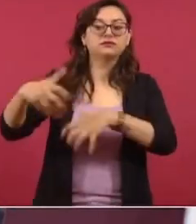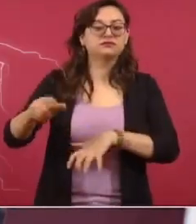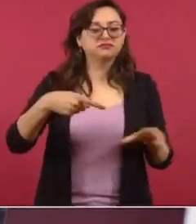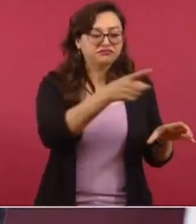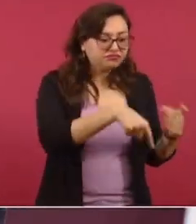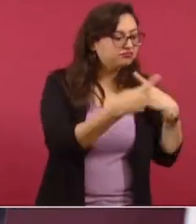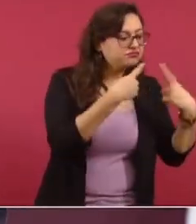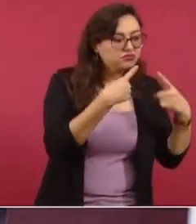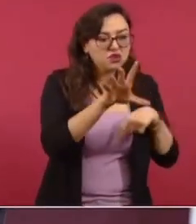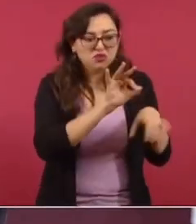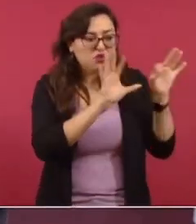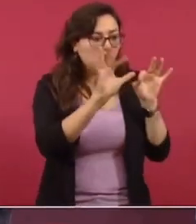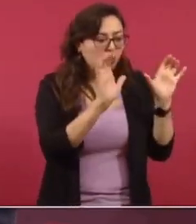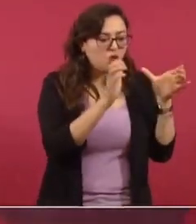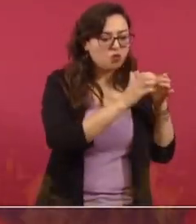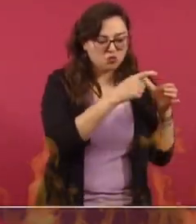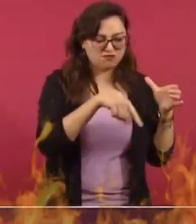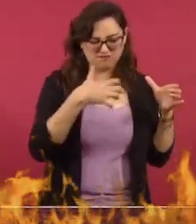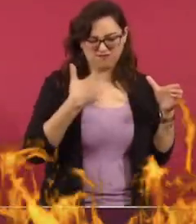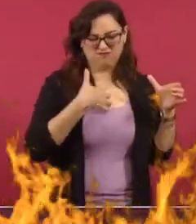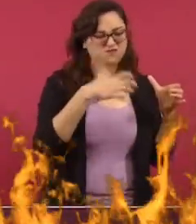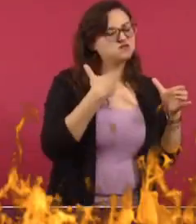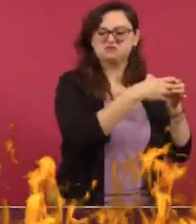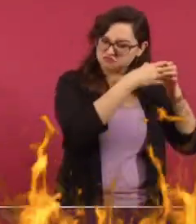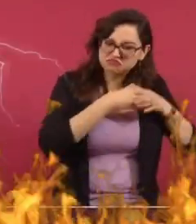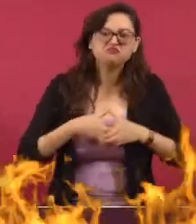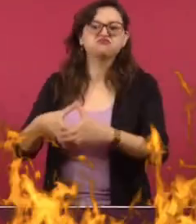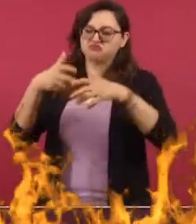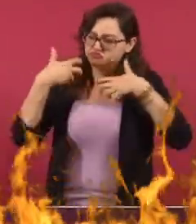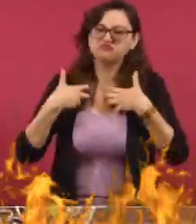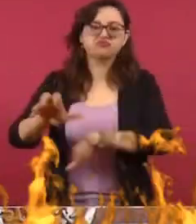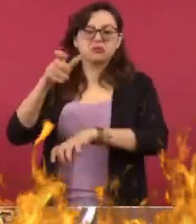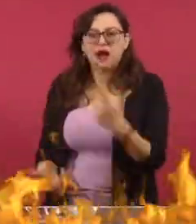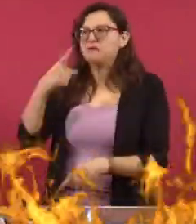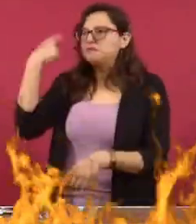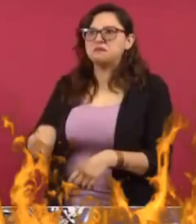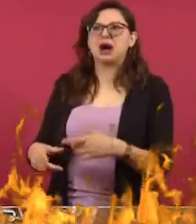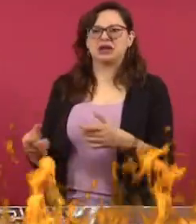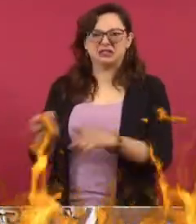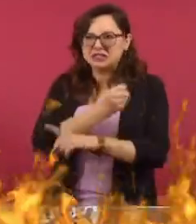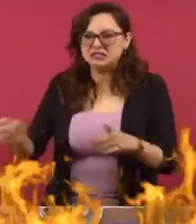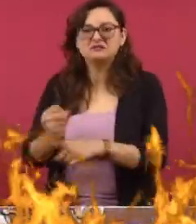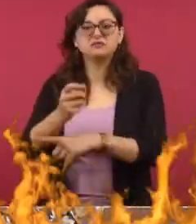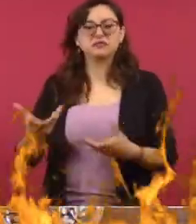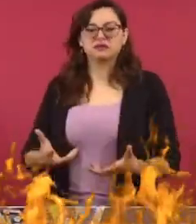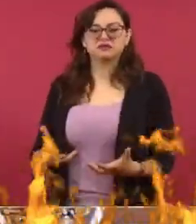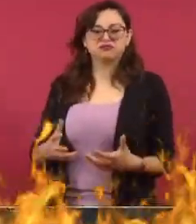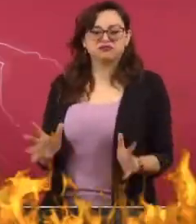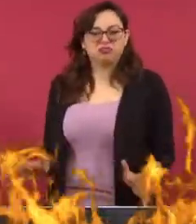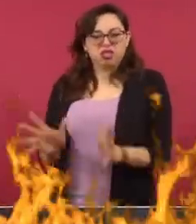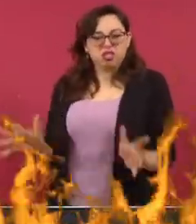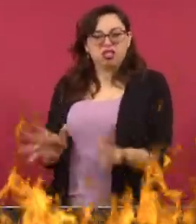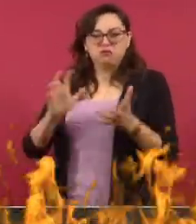manifestaciones a vándalos. Imagínense lo que quisieran,